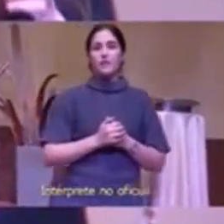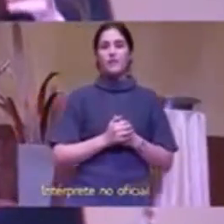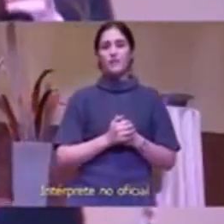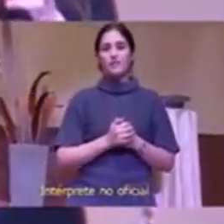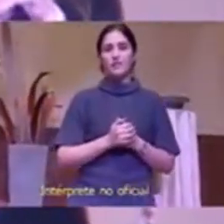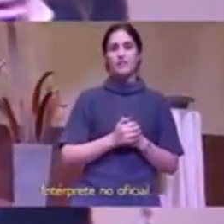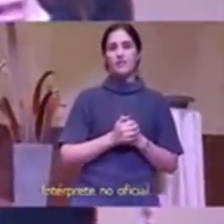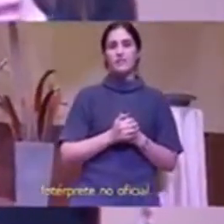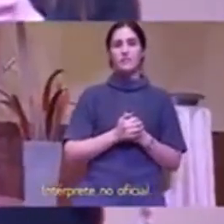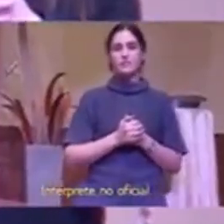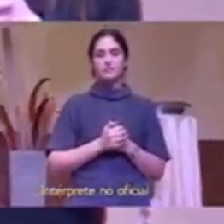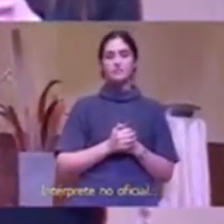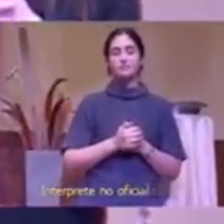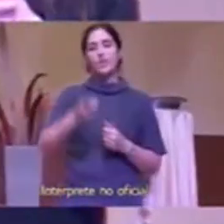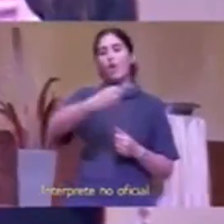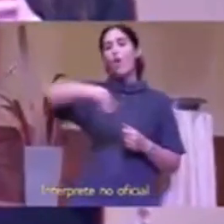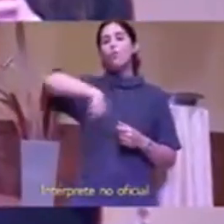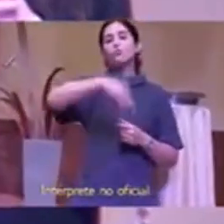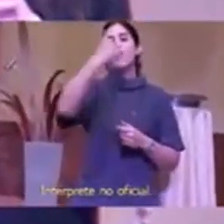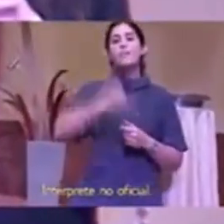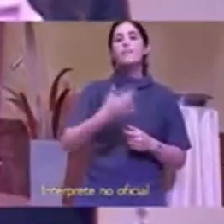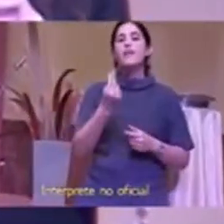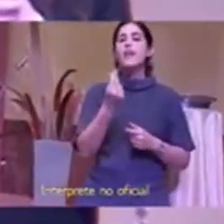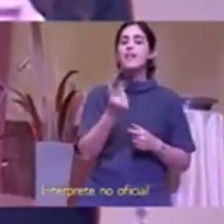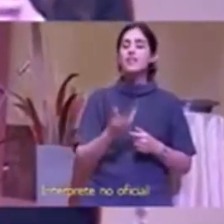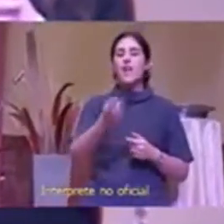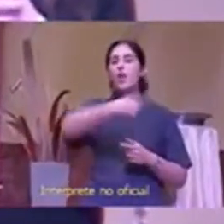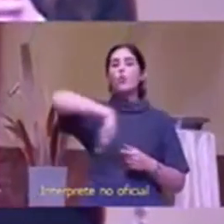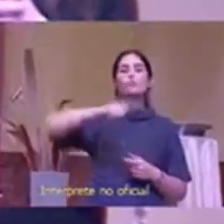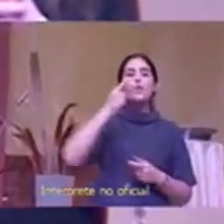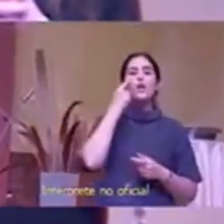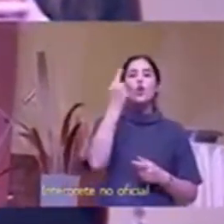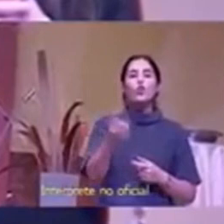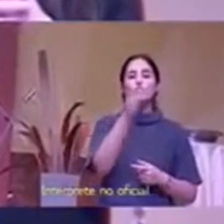conocen a la gente correcta invierten algunos de estos